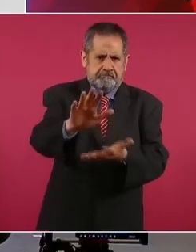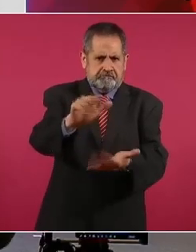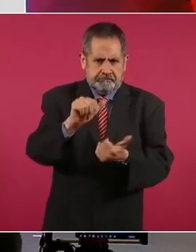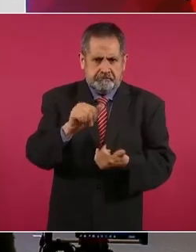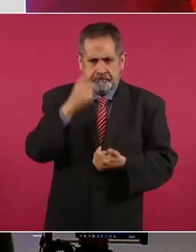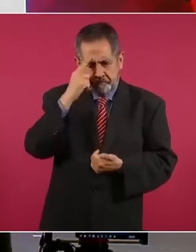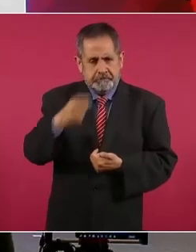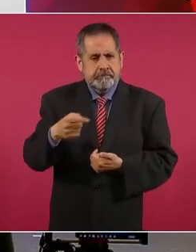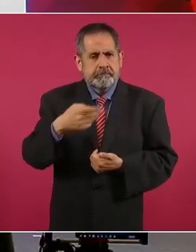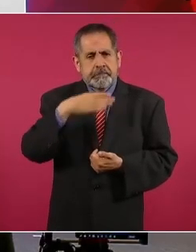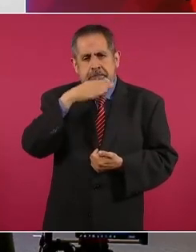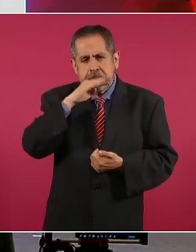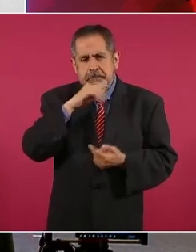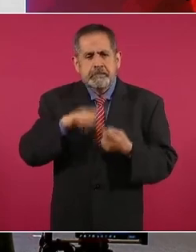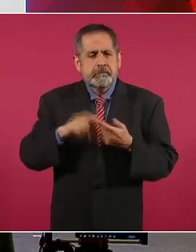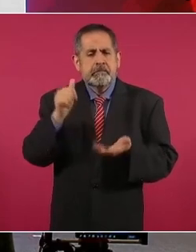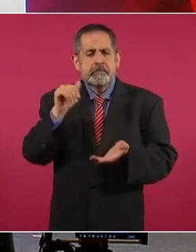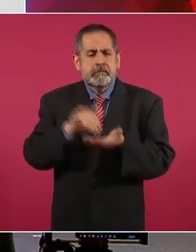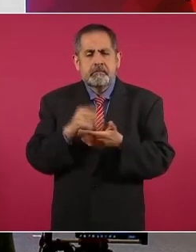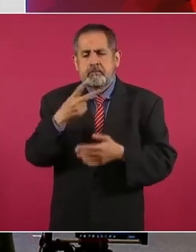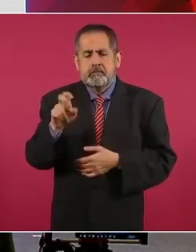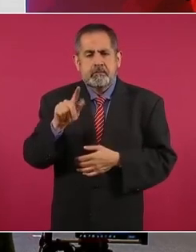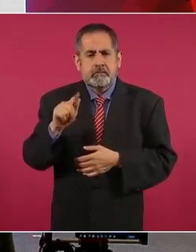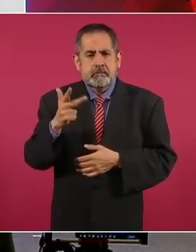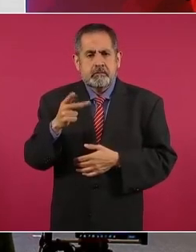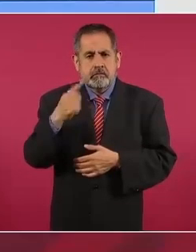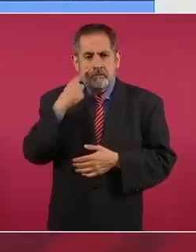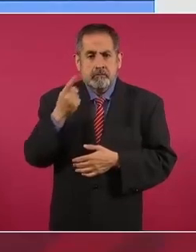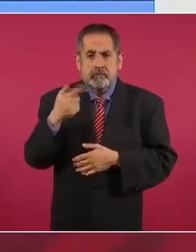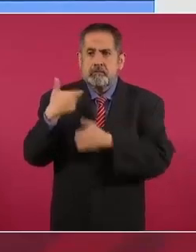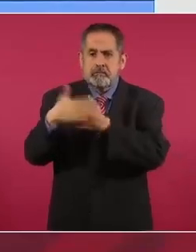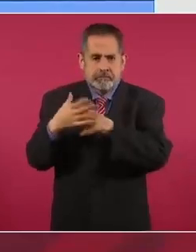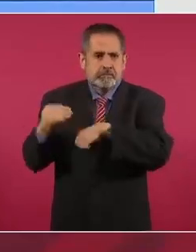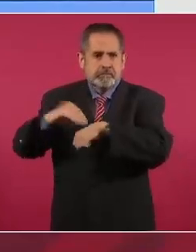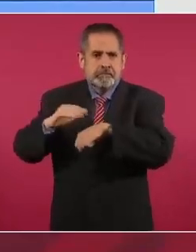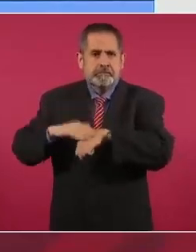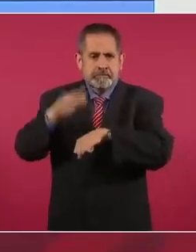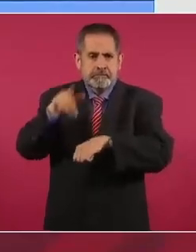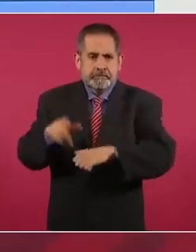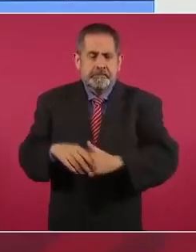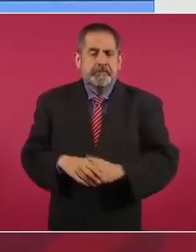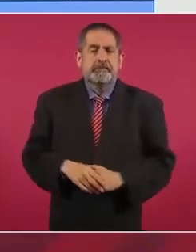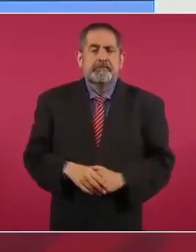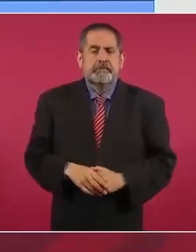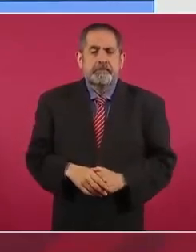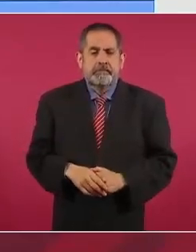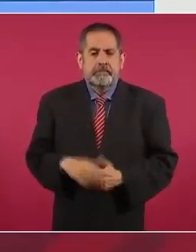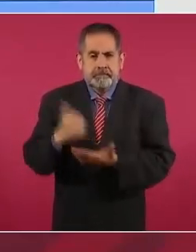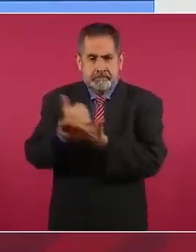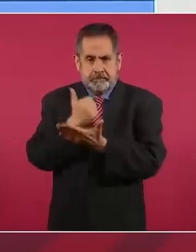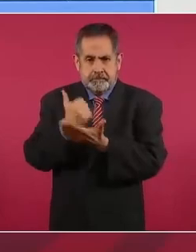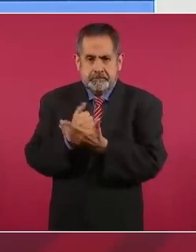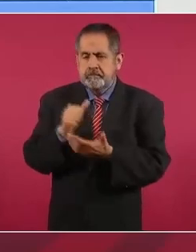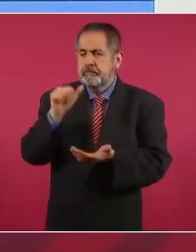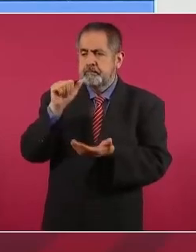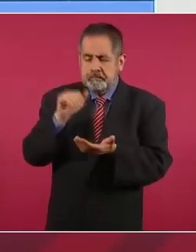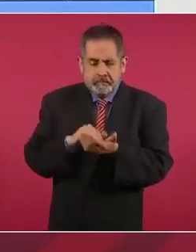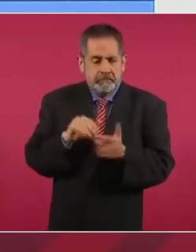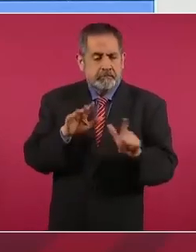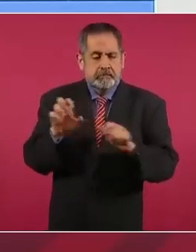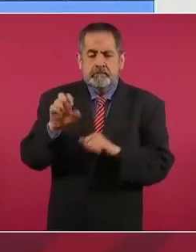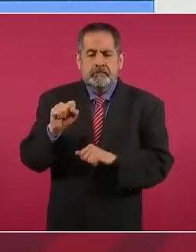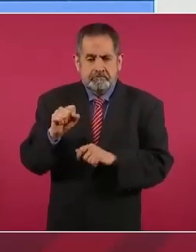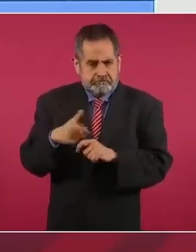al maíz 6 mil 278, esto va a aumentar. Arroz 6 mil 760,